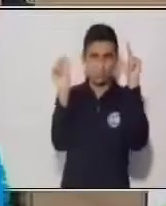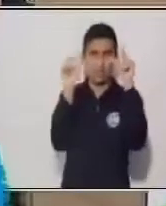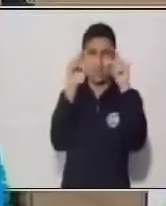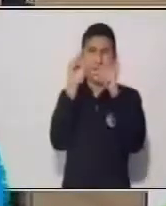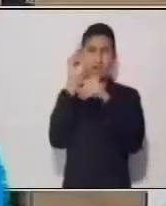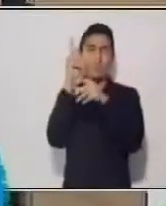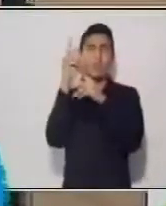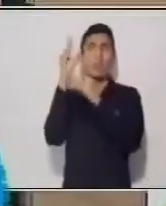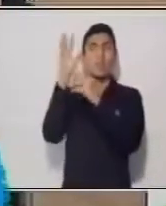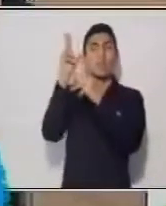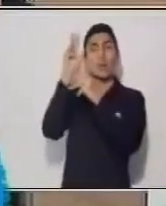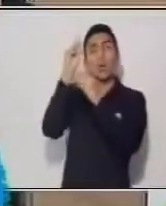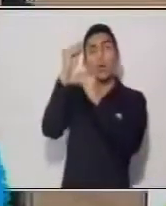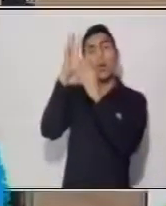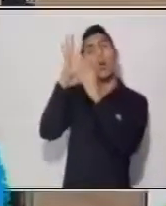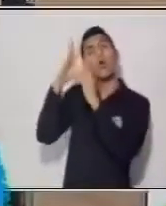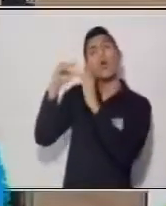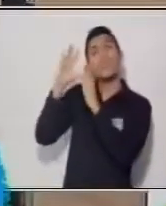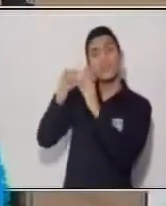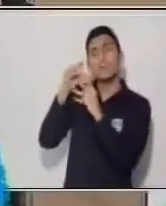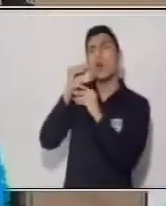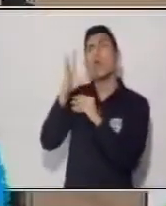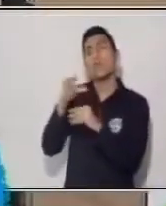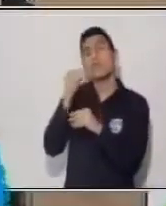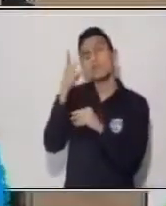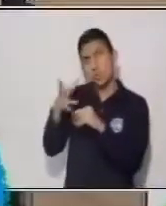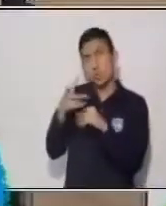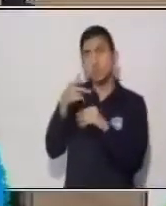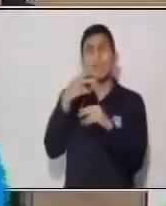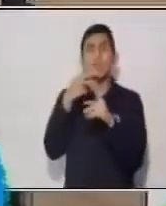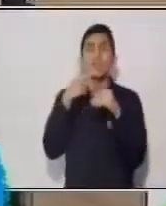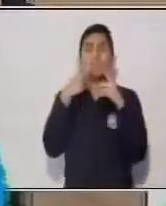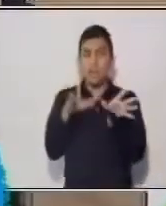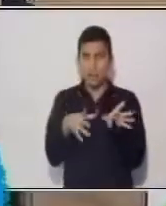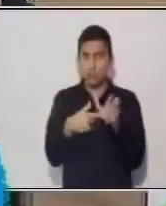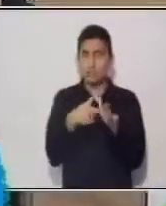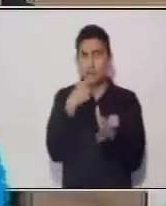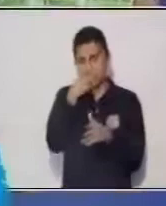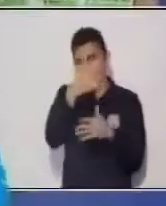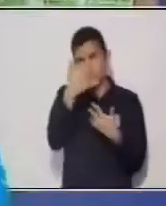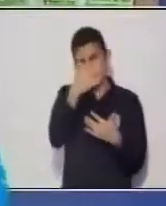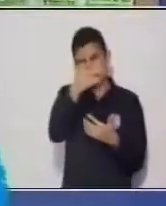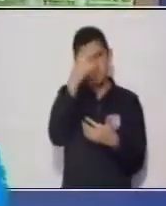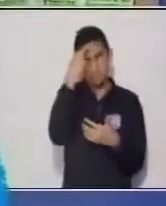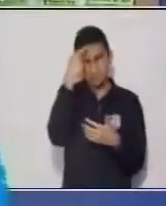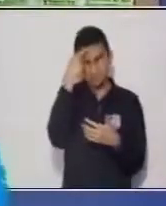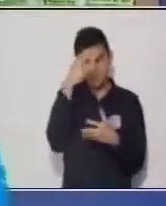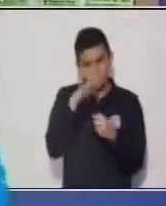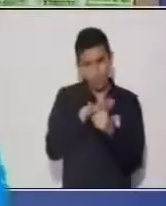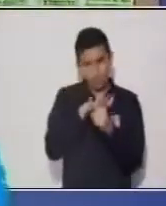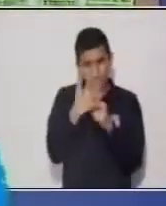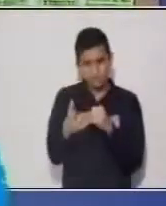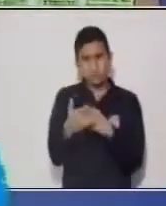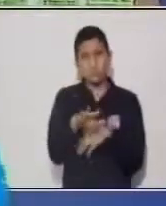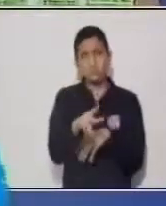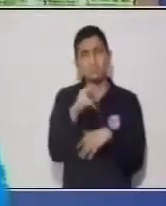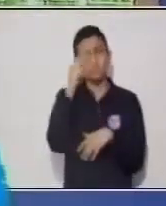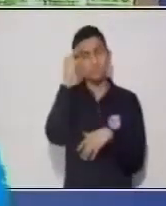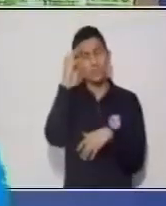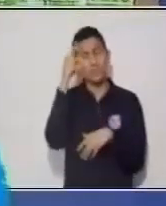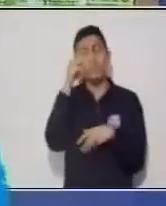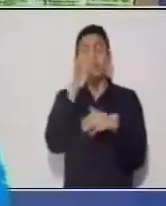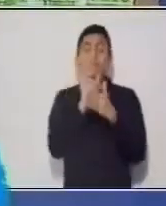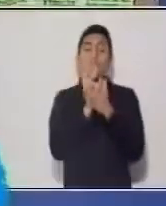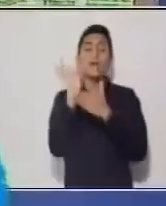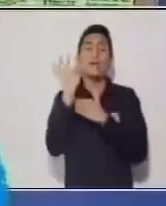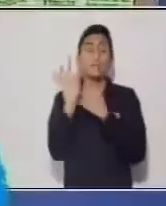Confesó, declaró, me preguntó. Ahora, ¿te recuerdas que vimos los elementos de un texto